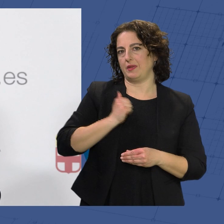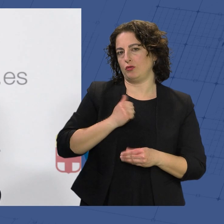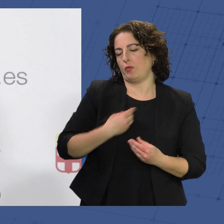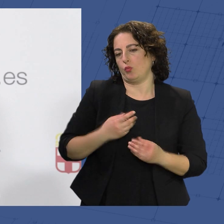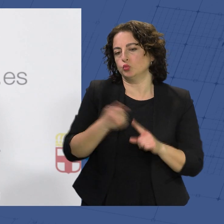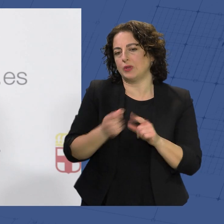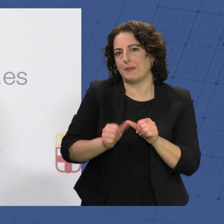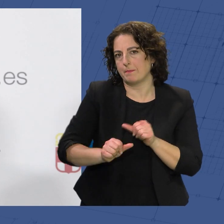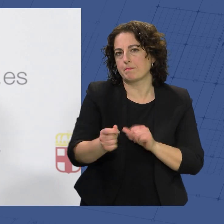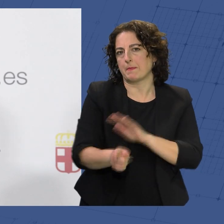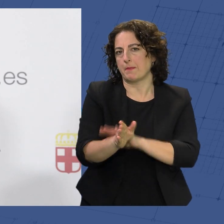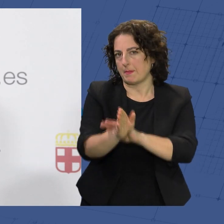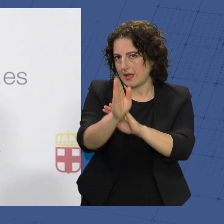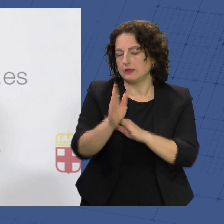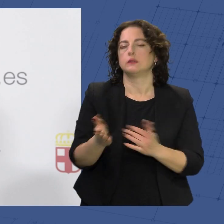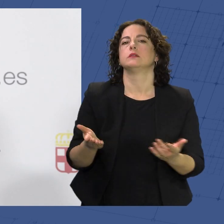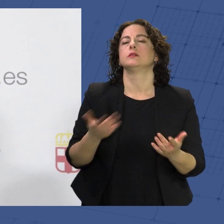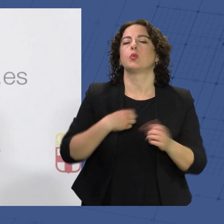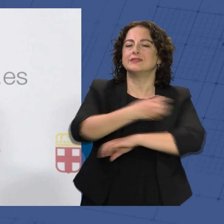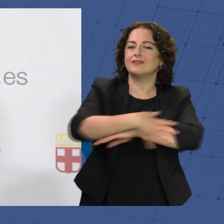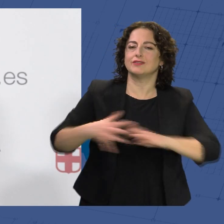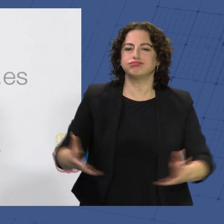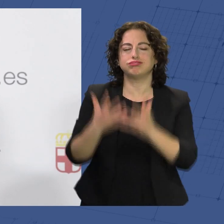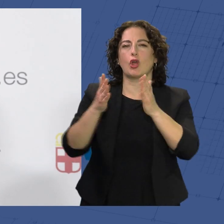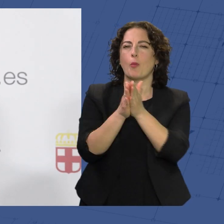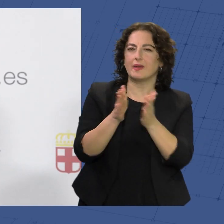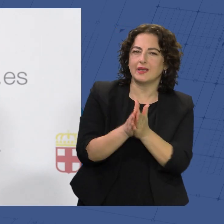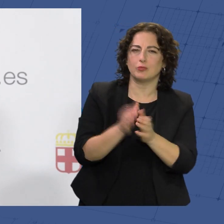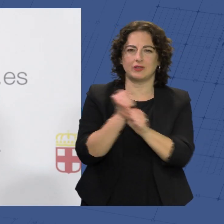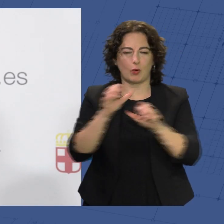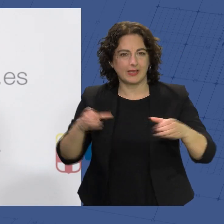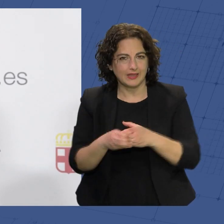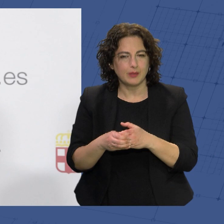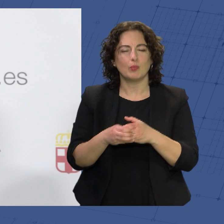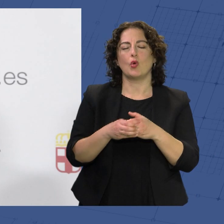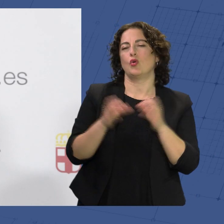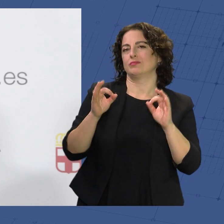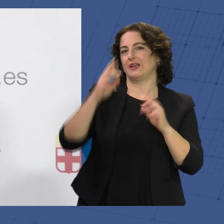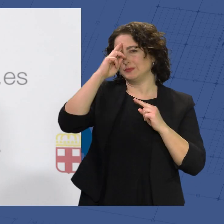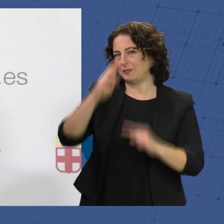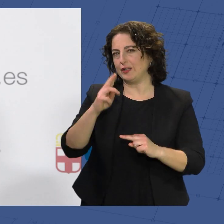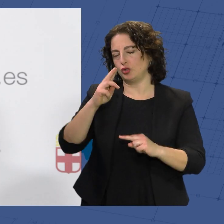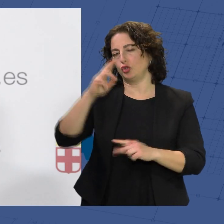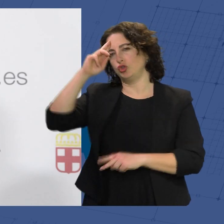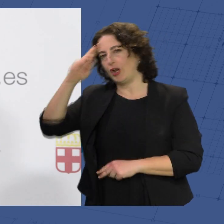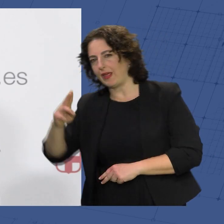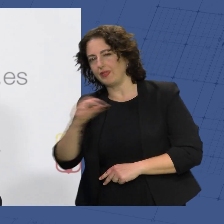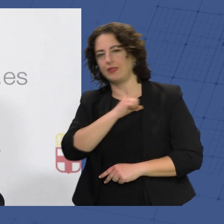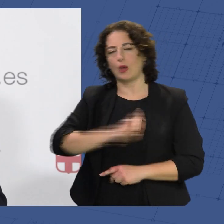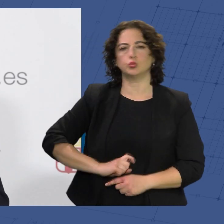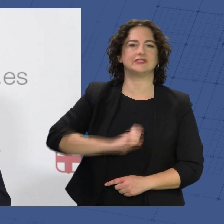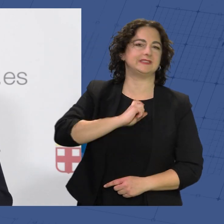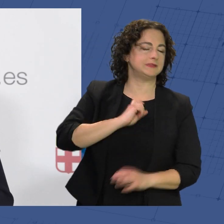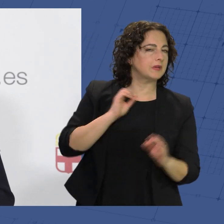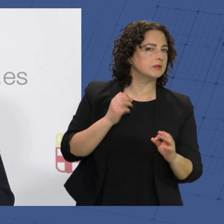usos, fomentando de forma transversal el compañerismo, el trabajo en equipo, el respeto, la tolerancia, la autoestima, así como otros